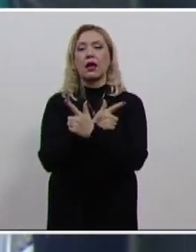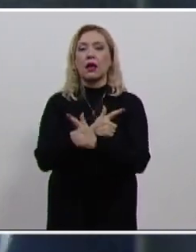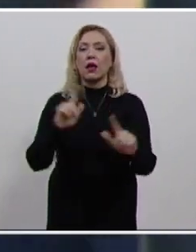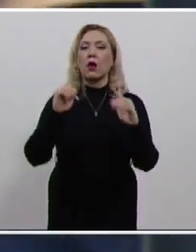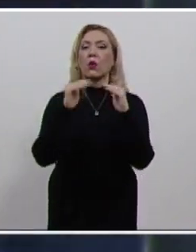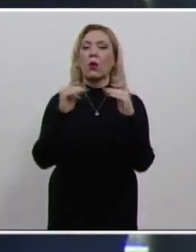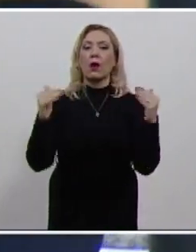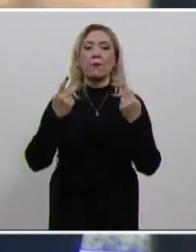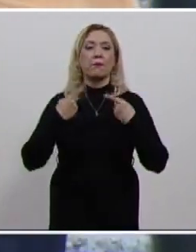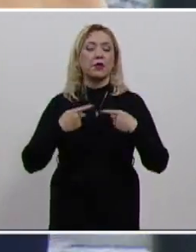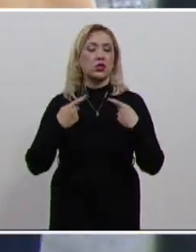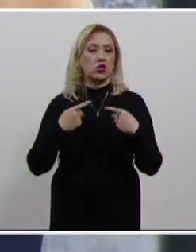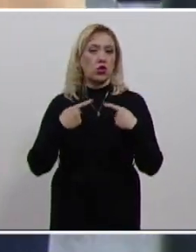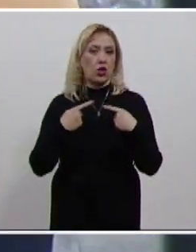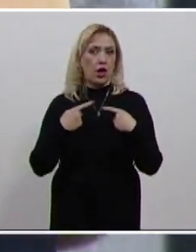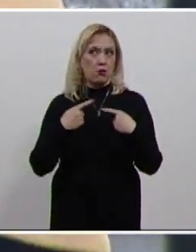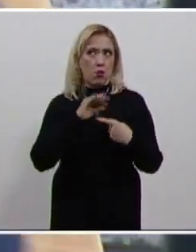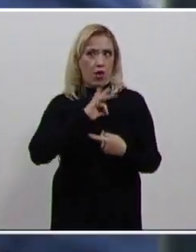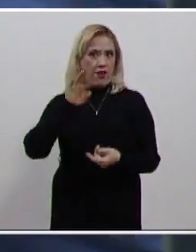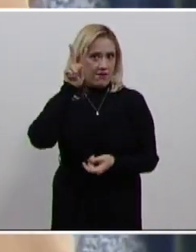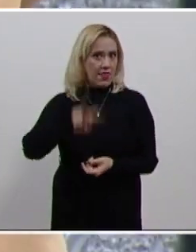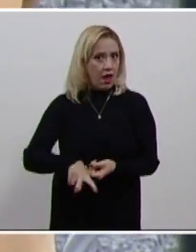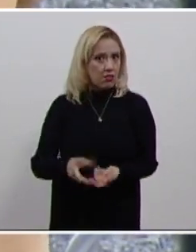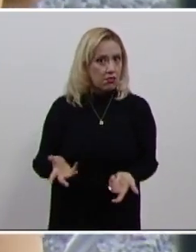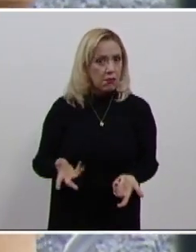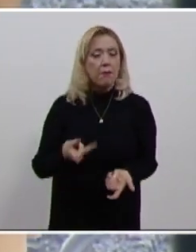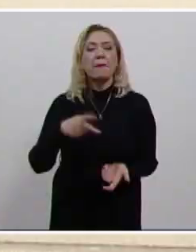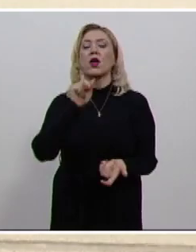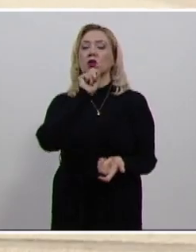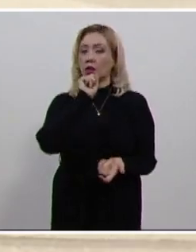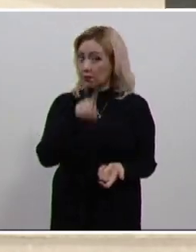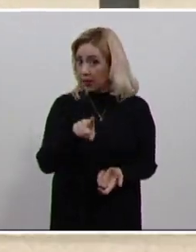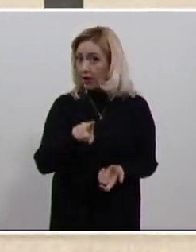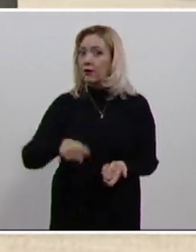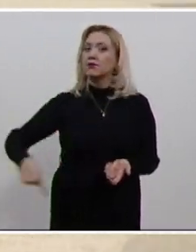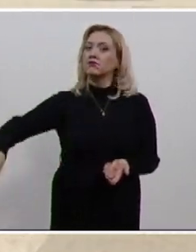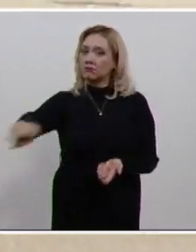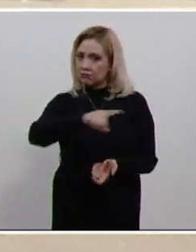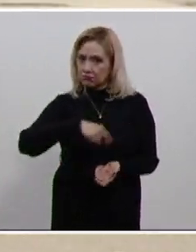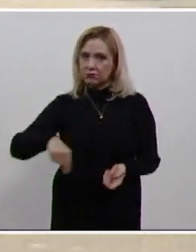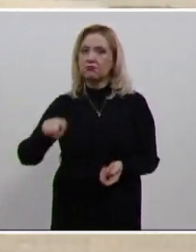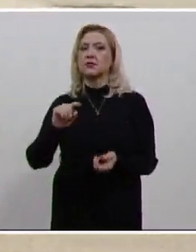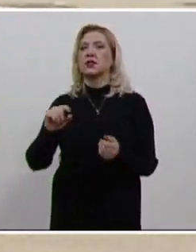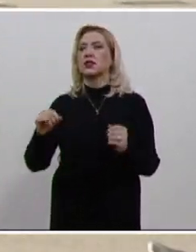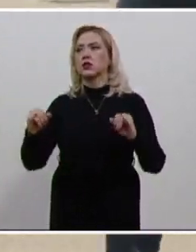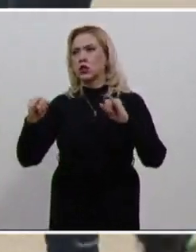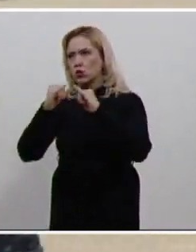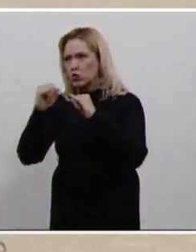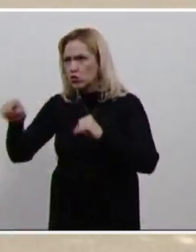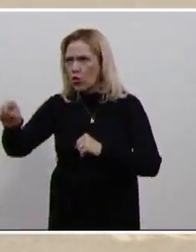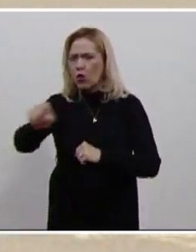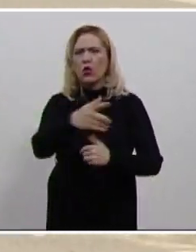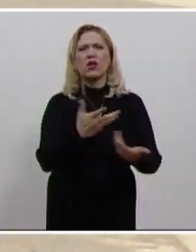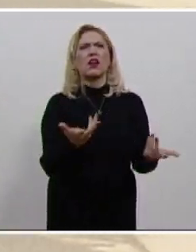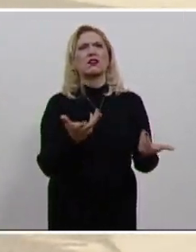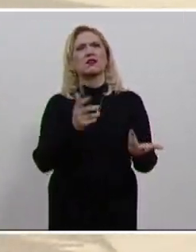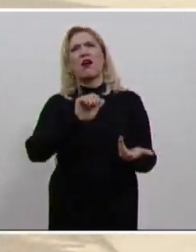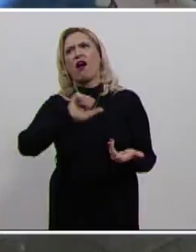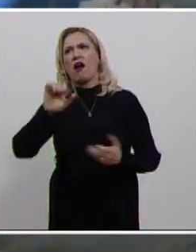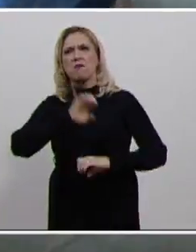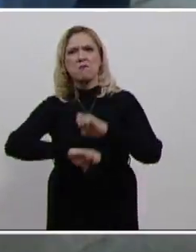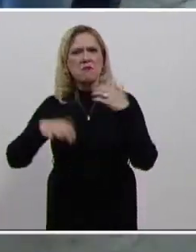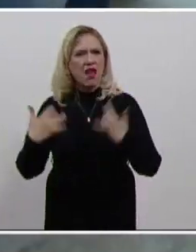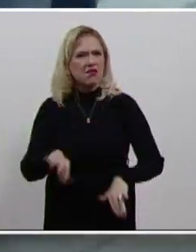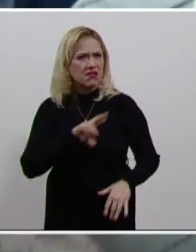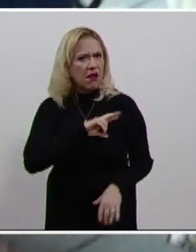igualdad de las personas sean reales y efectivas, sino también a los particulares. Debe prohibirse, indica, toda discriminación por